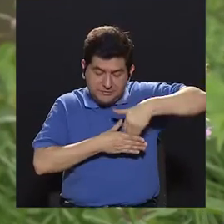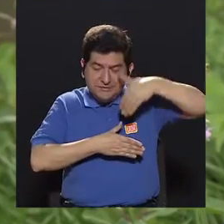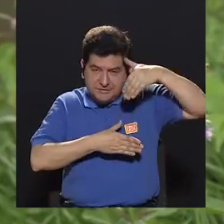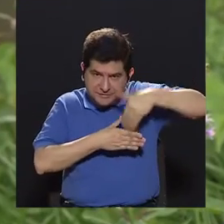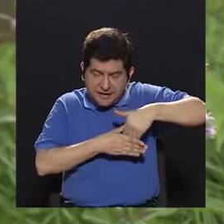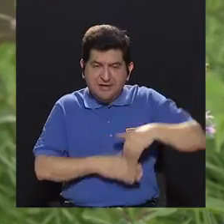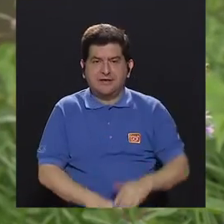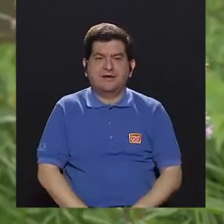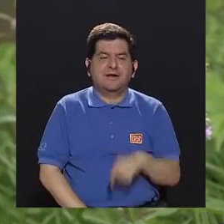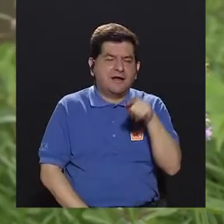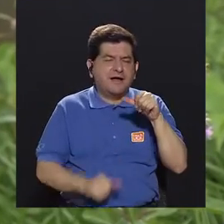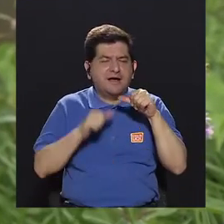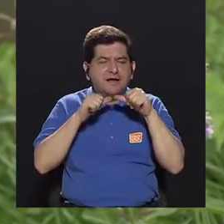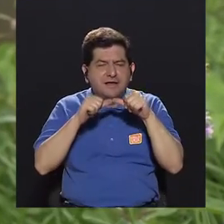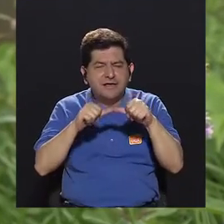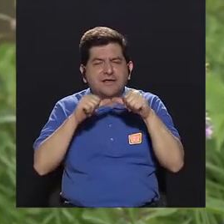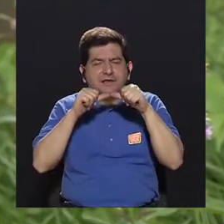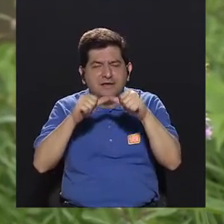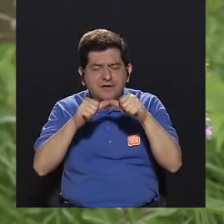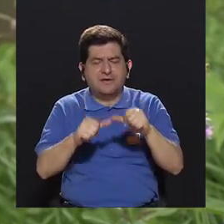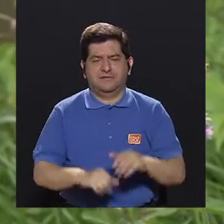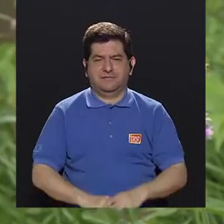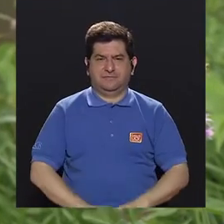está chuchu, chuchu, chuchu.